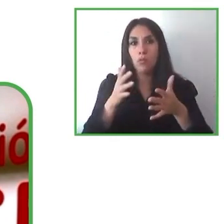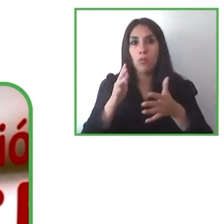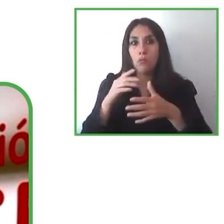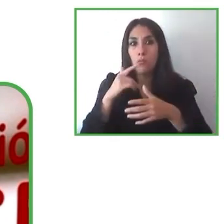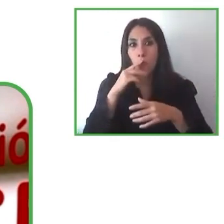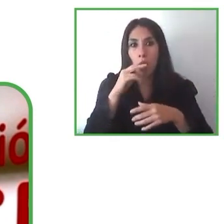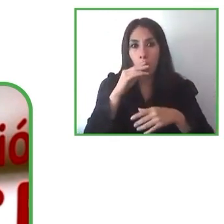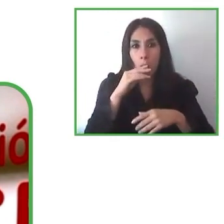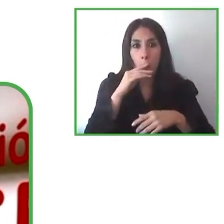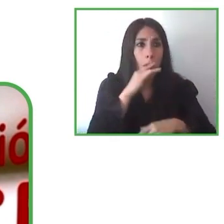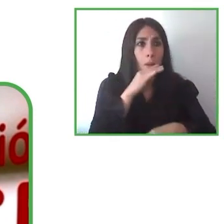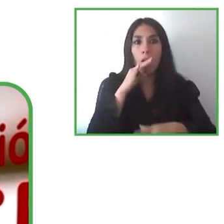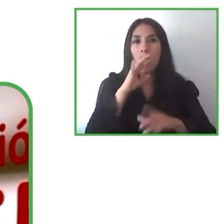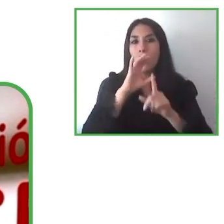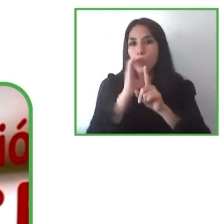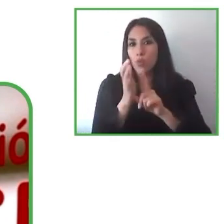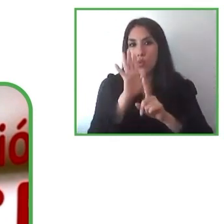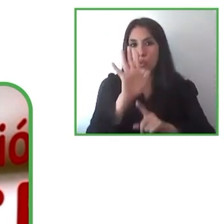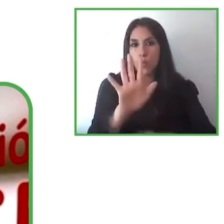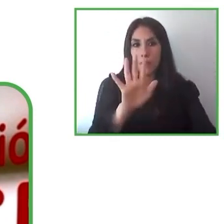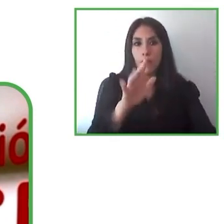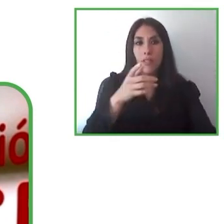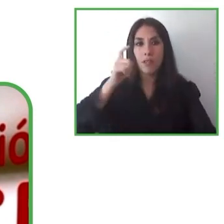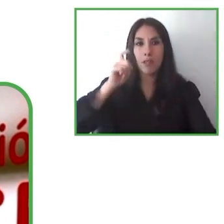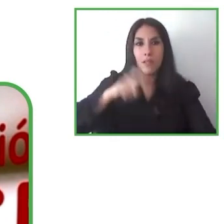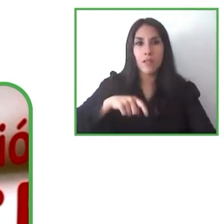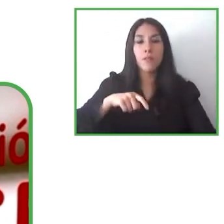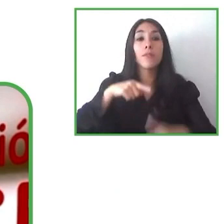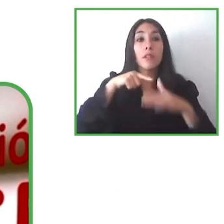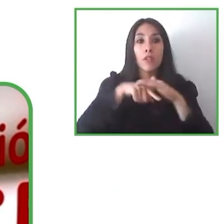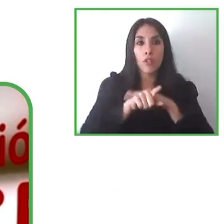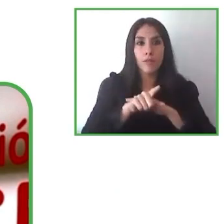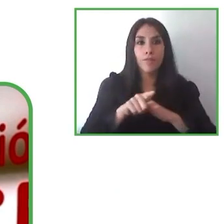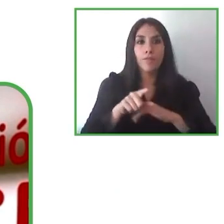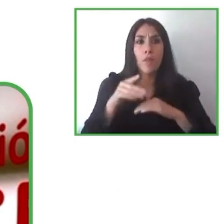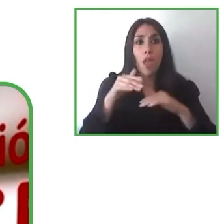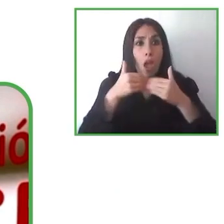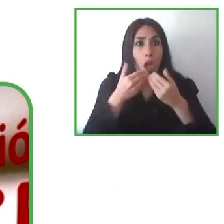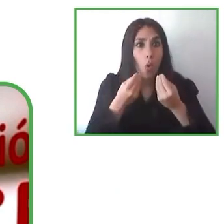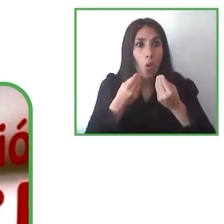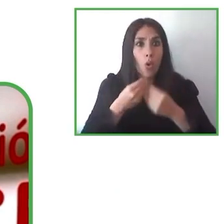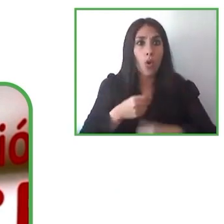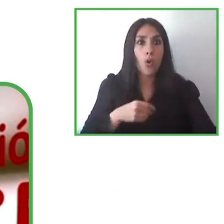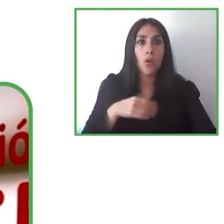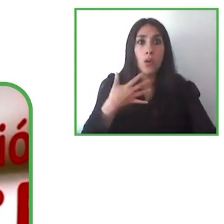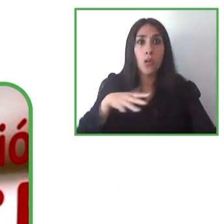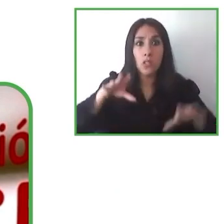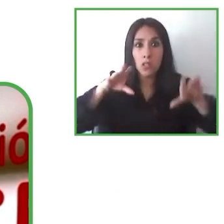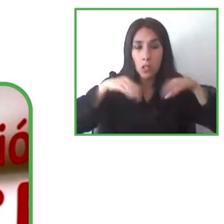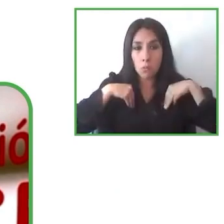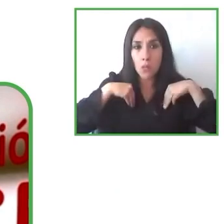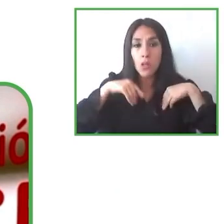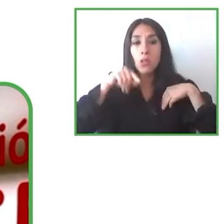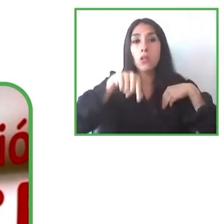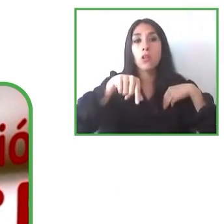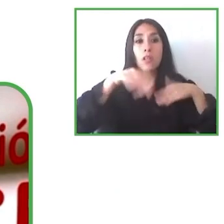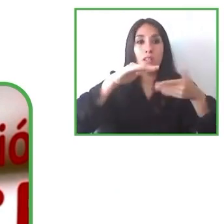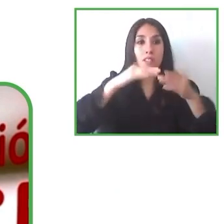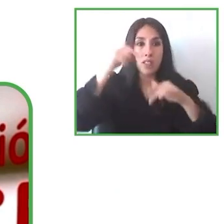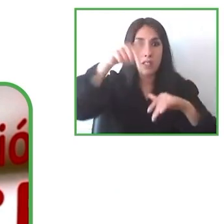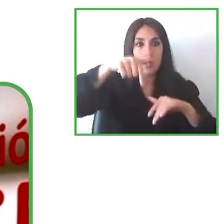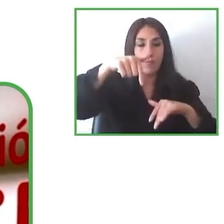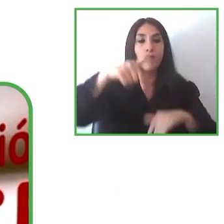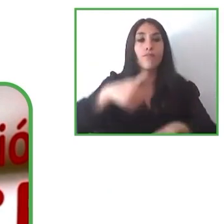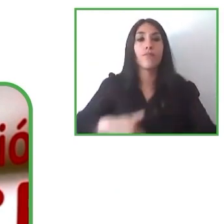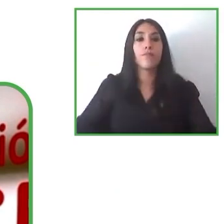acceso al consentimiento de la región local y esto es algo muy importante pasar a